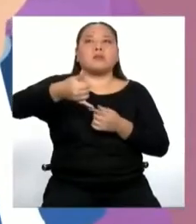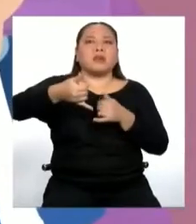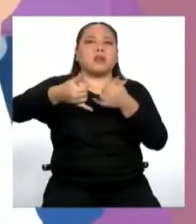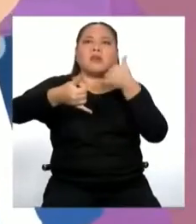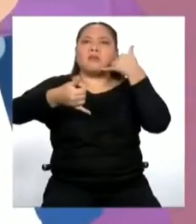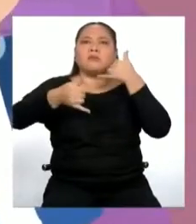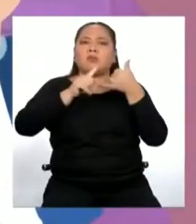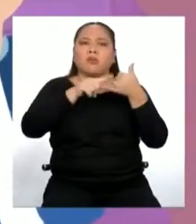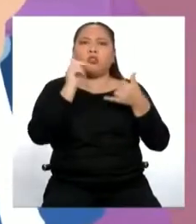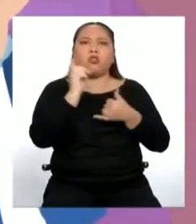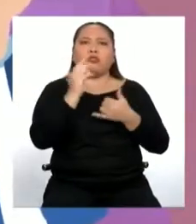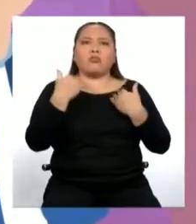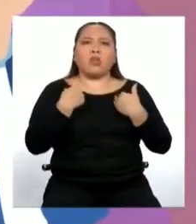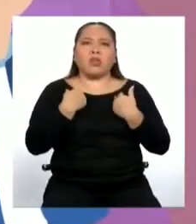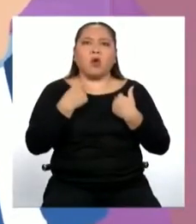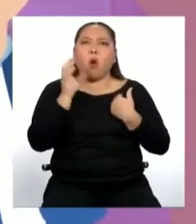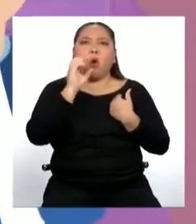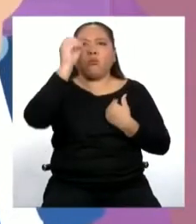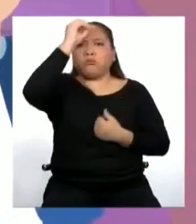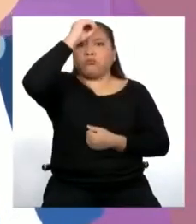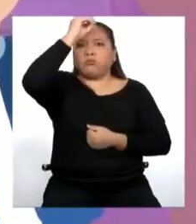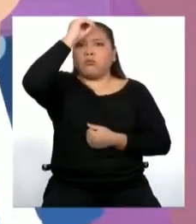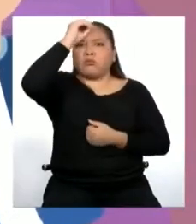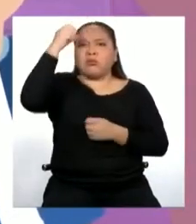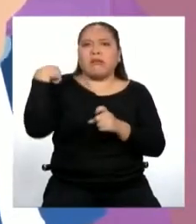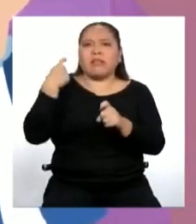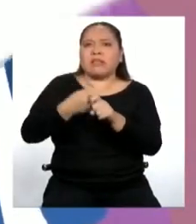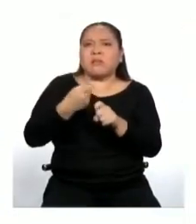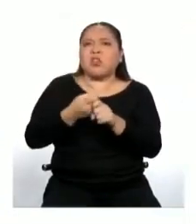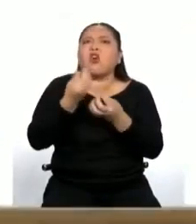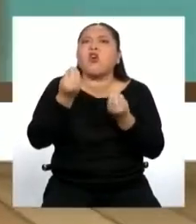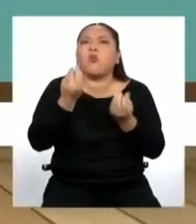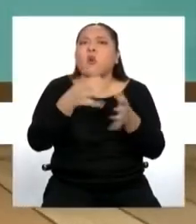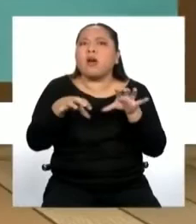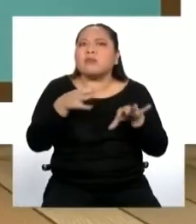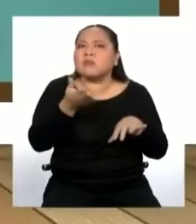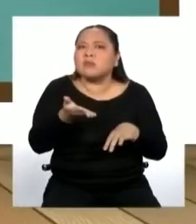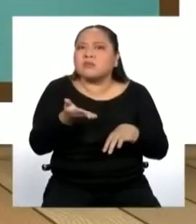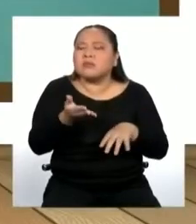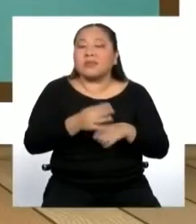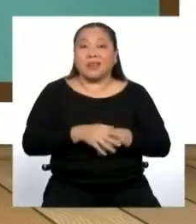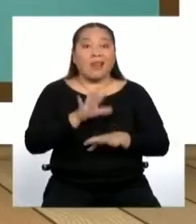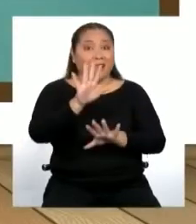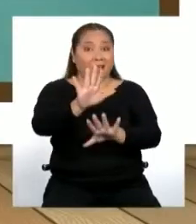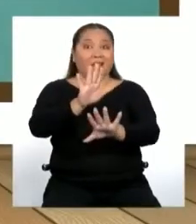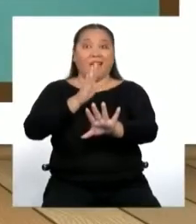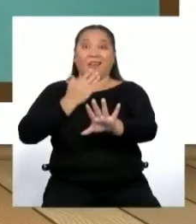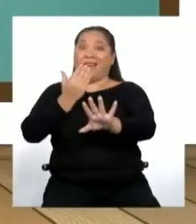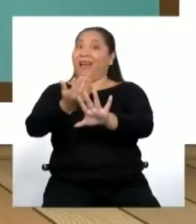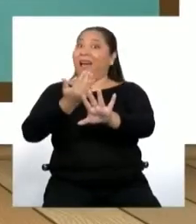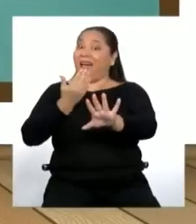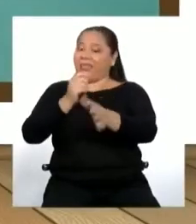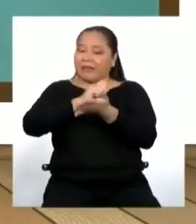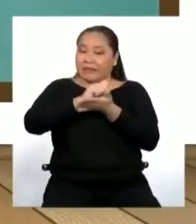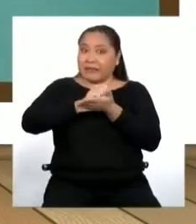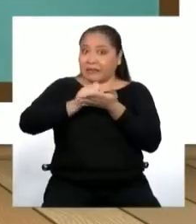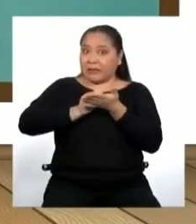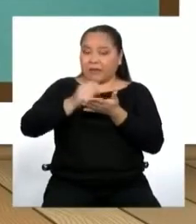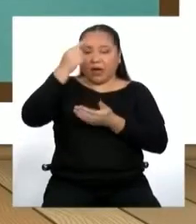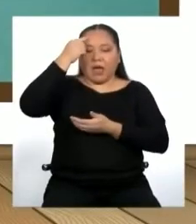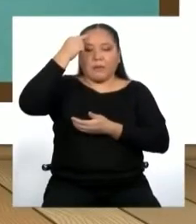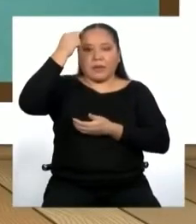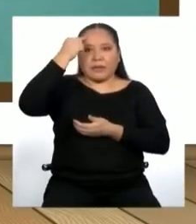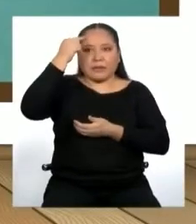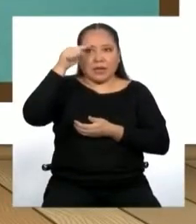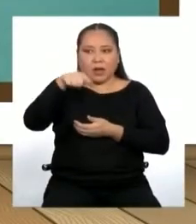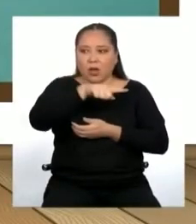un equipo así o con las que no saben español? Buena pregunta, Matías. Por eso, antes de redactar un texto, tenemos que tomar en cuenta